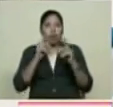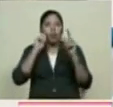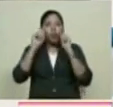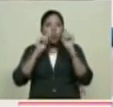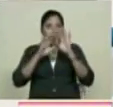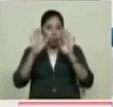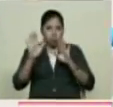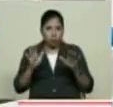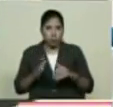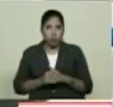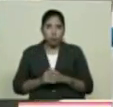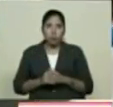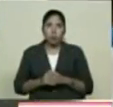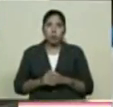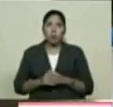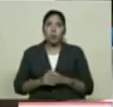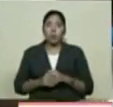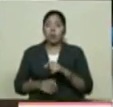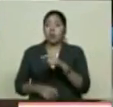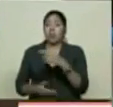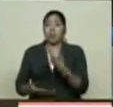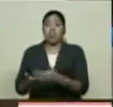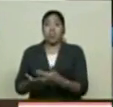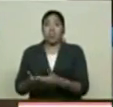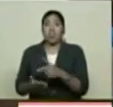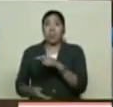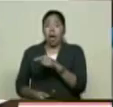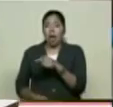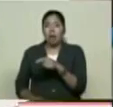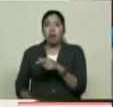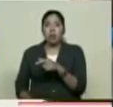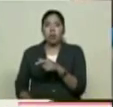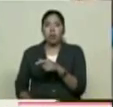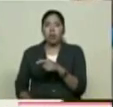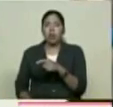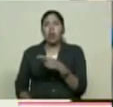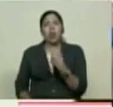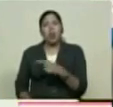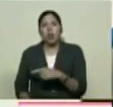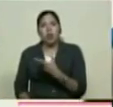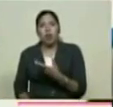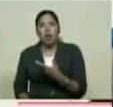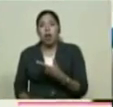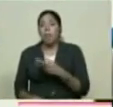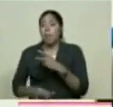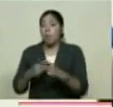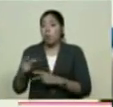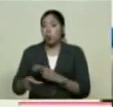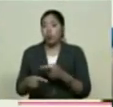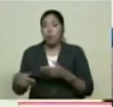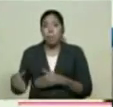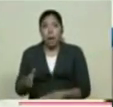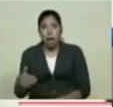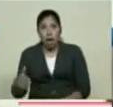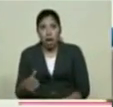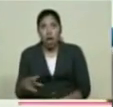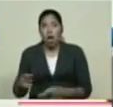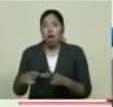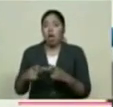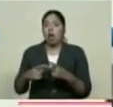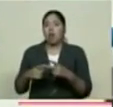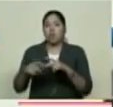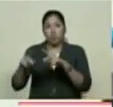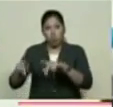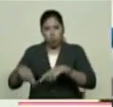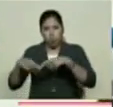La realidad De nuestro municipio Es que es un municipio Agrícola y pecuario Nosotros producimos alimentos Tanto para el país Y en consecuencia Para nuestro